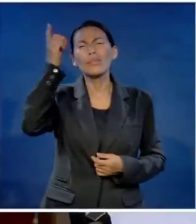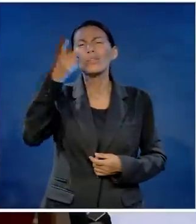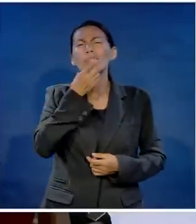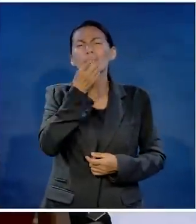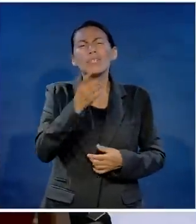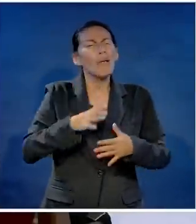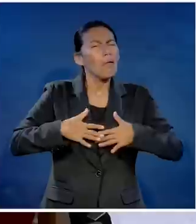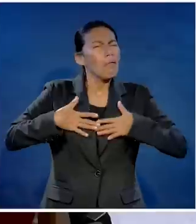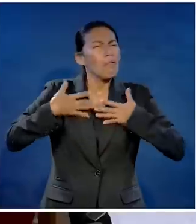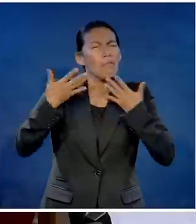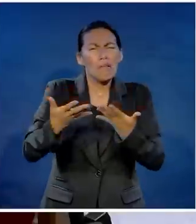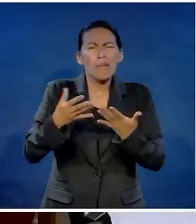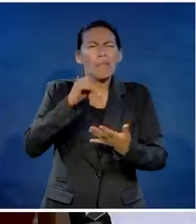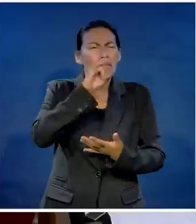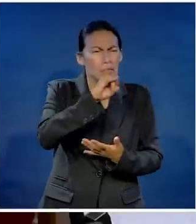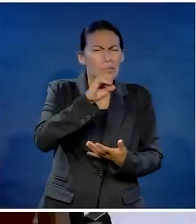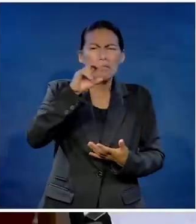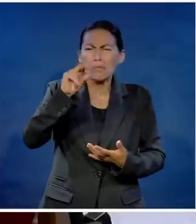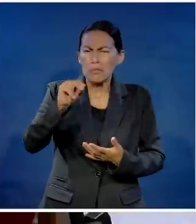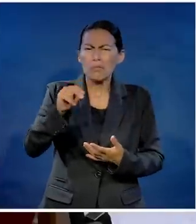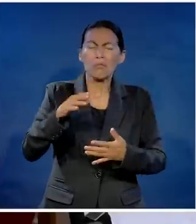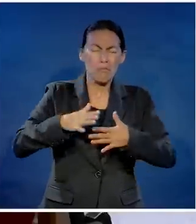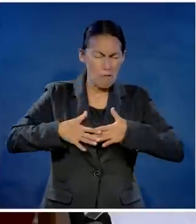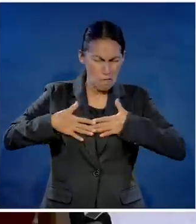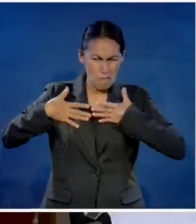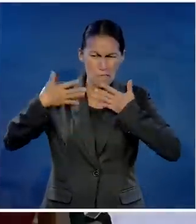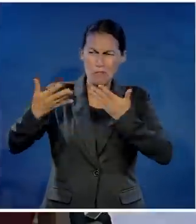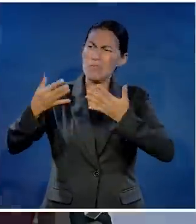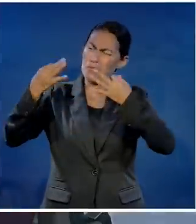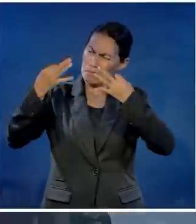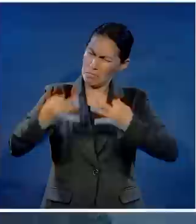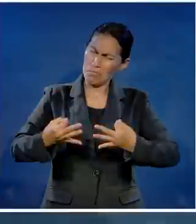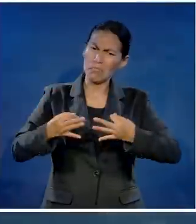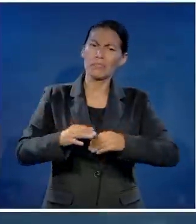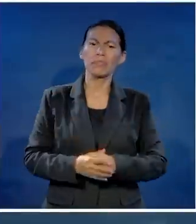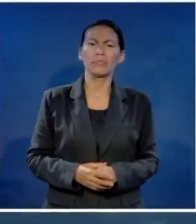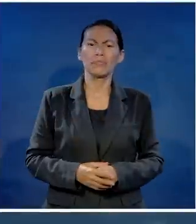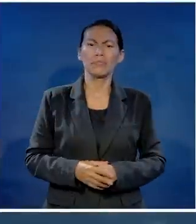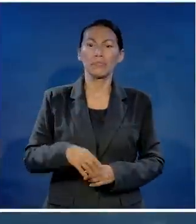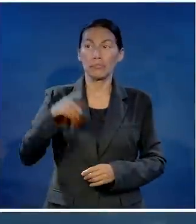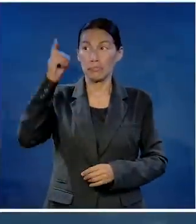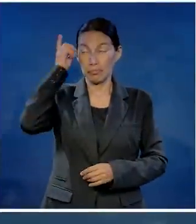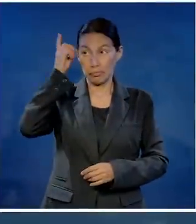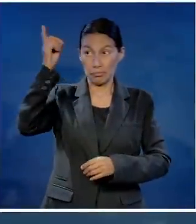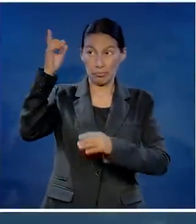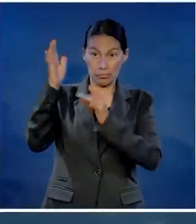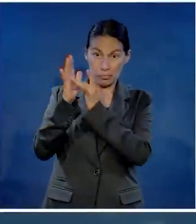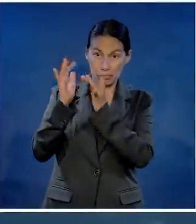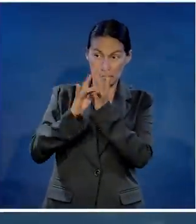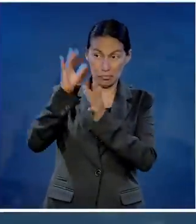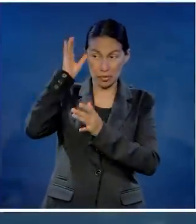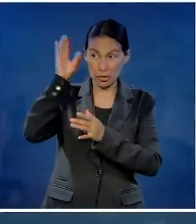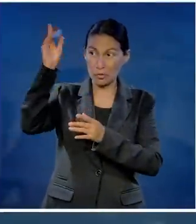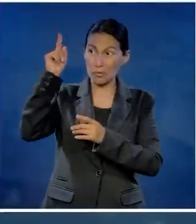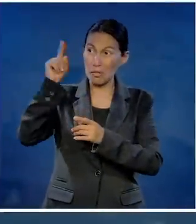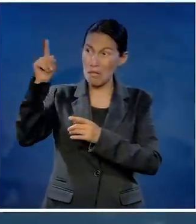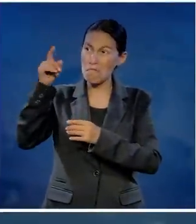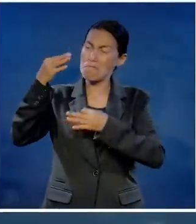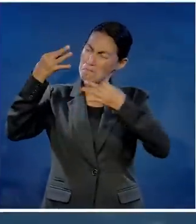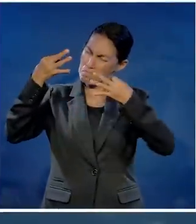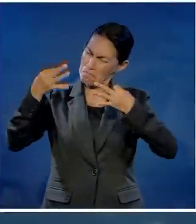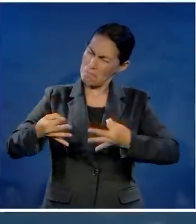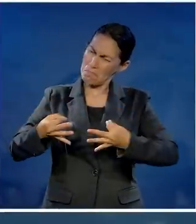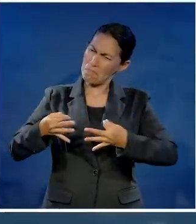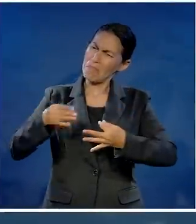confiable. Esa es la mayor razón para tener relaciones confiables. Jesucristo nunca